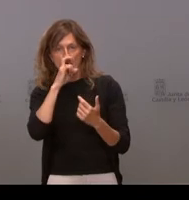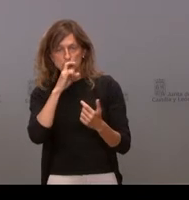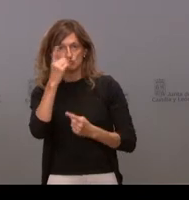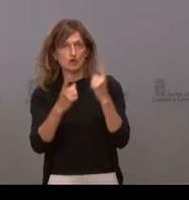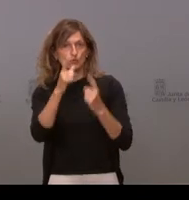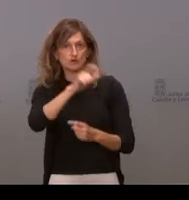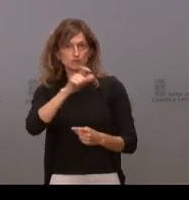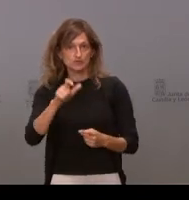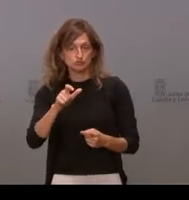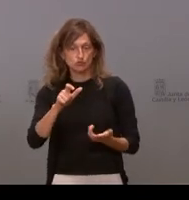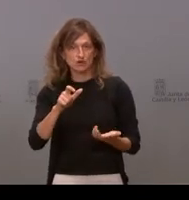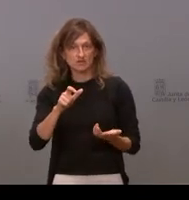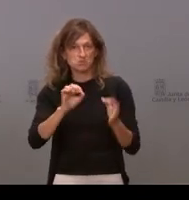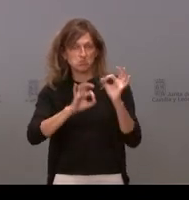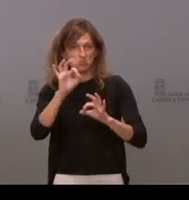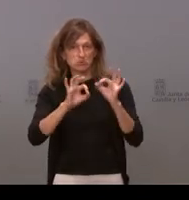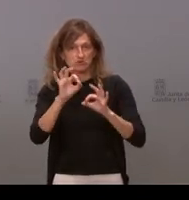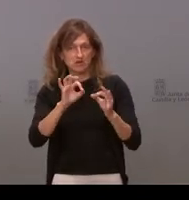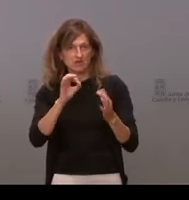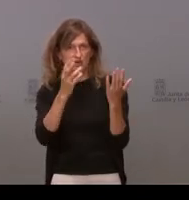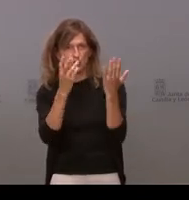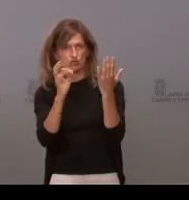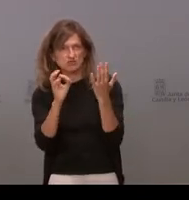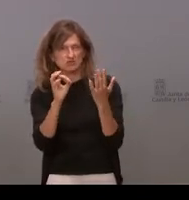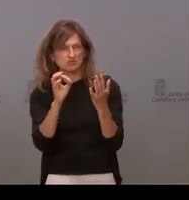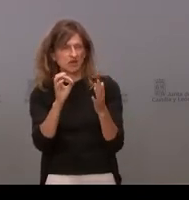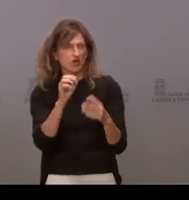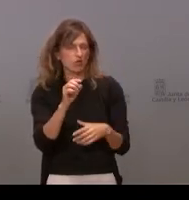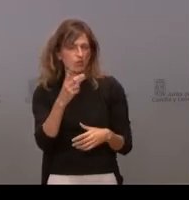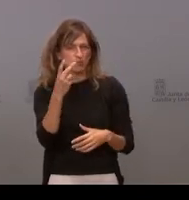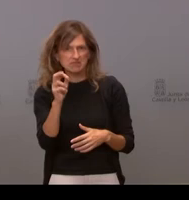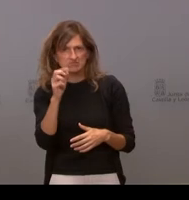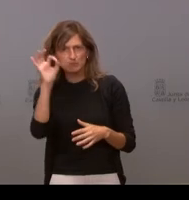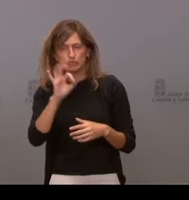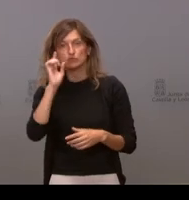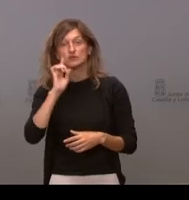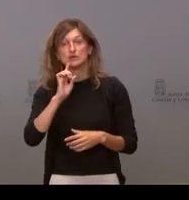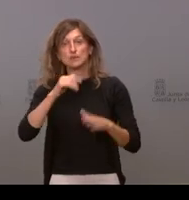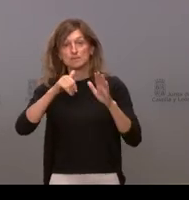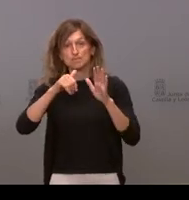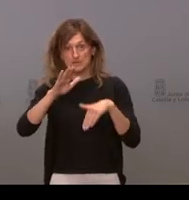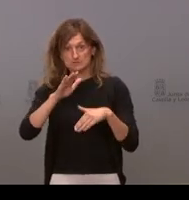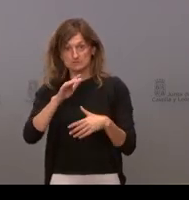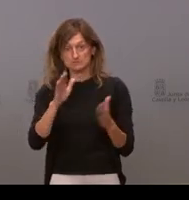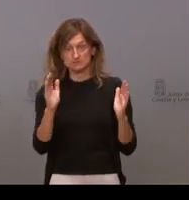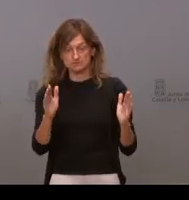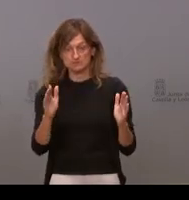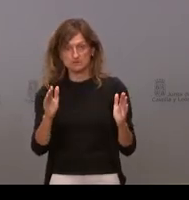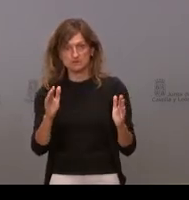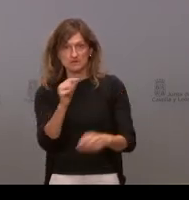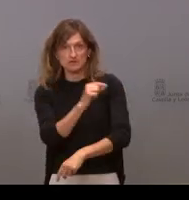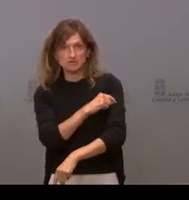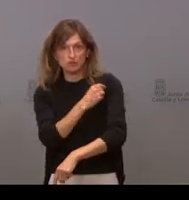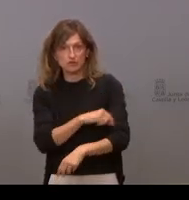no sé si el porcentaje era el 80% un 20% flotante hay de personas mayores de 60 que estén sin